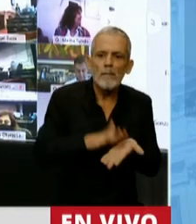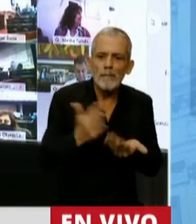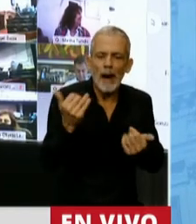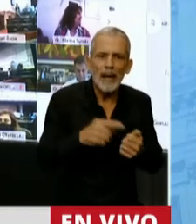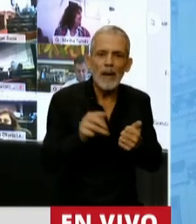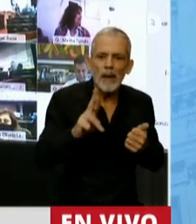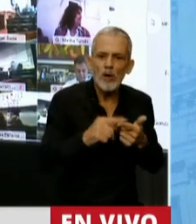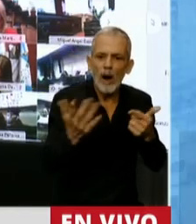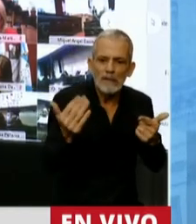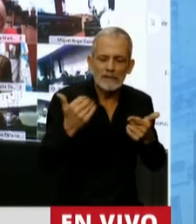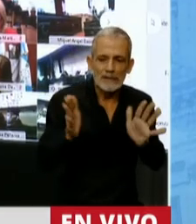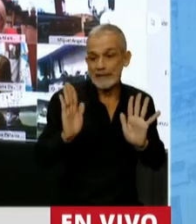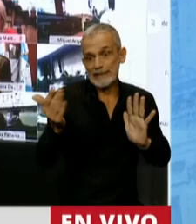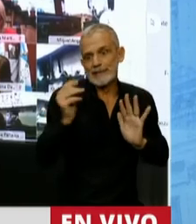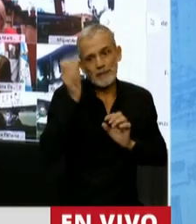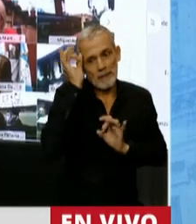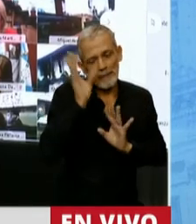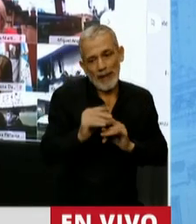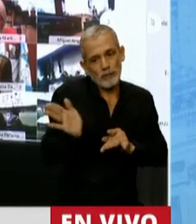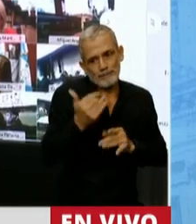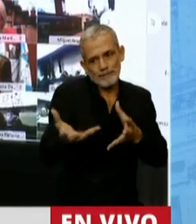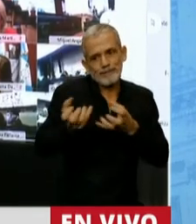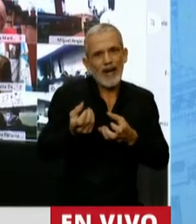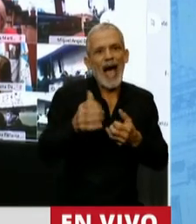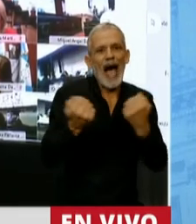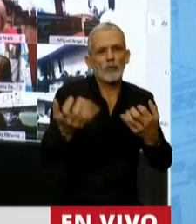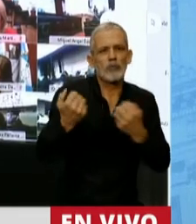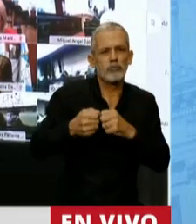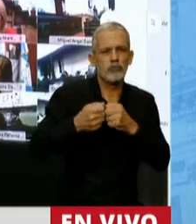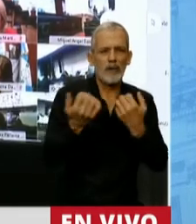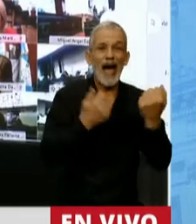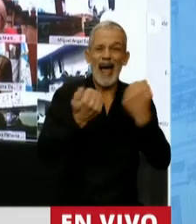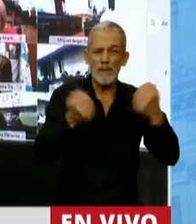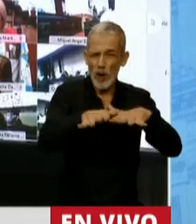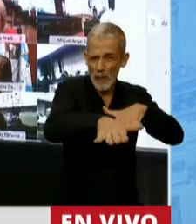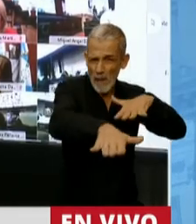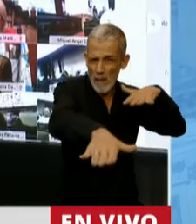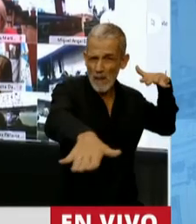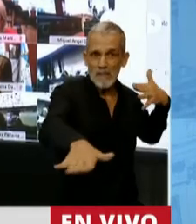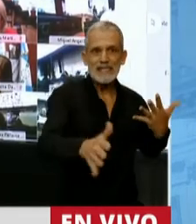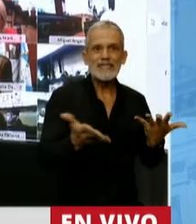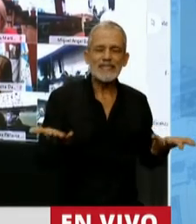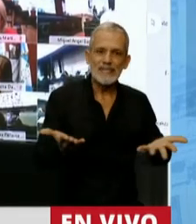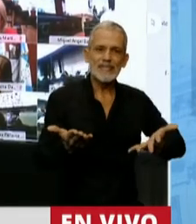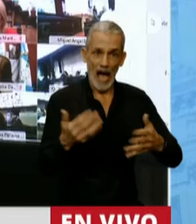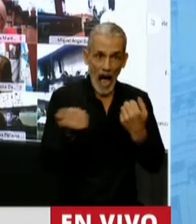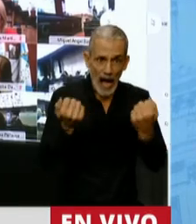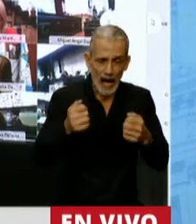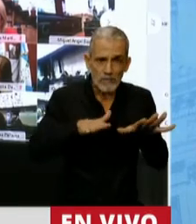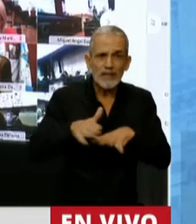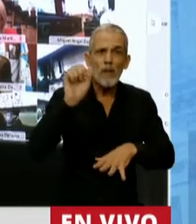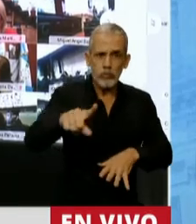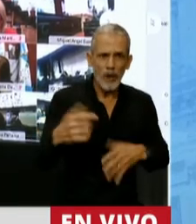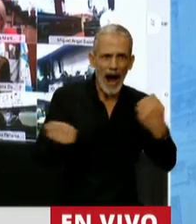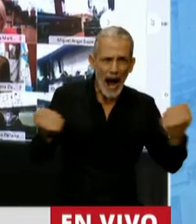casi permiso para fajar los vehículos, colas de camiones, actividad que fue decretada esencial, que